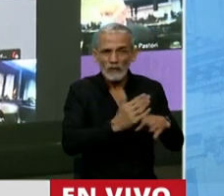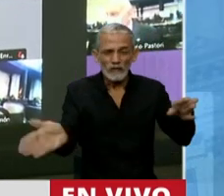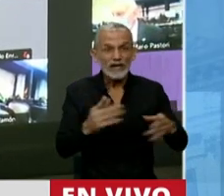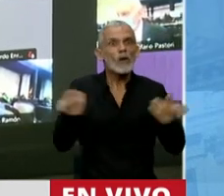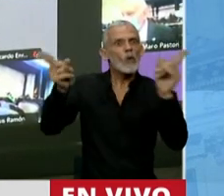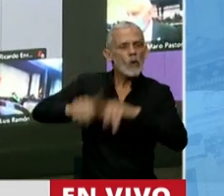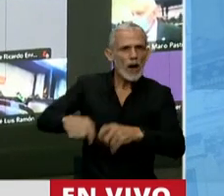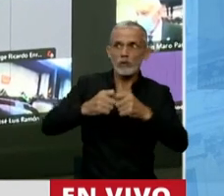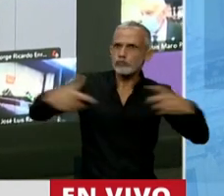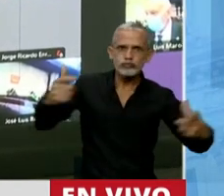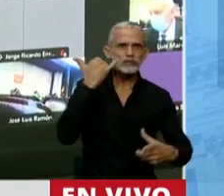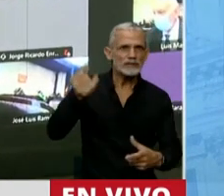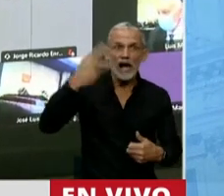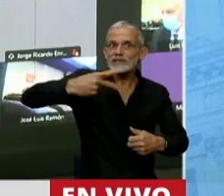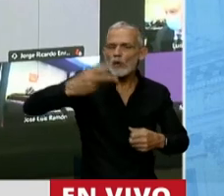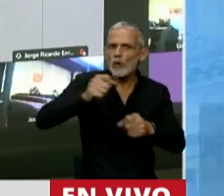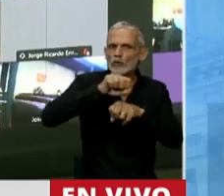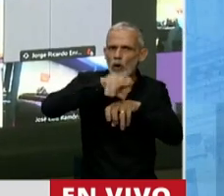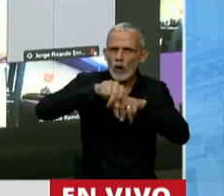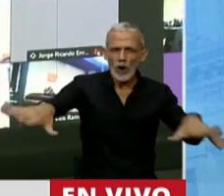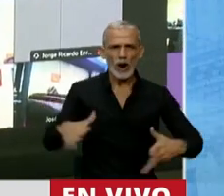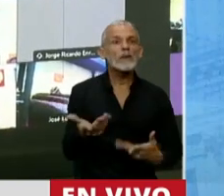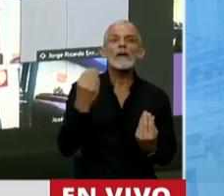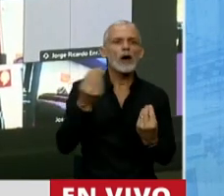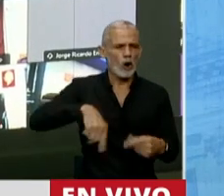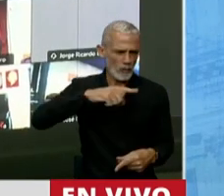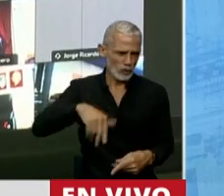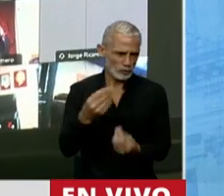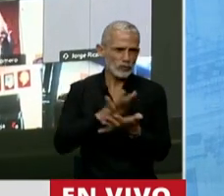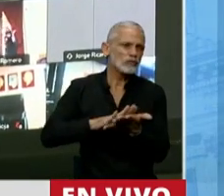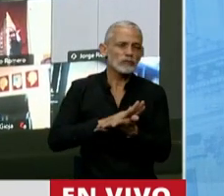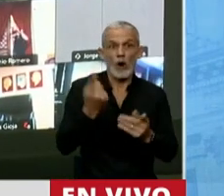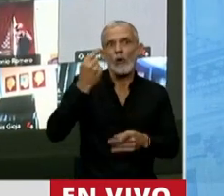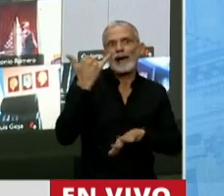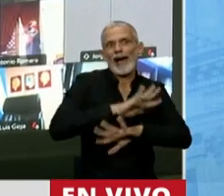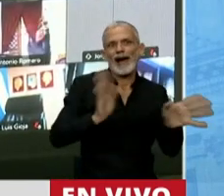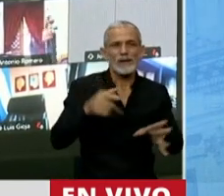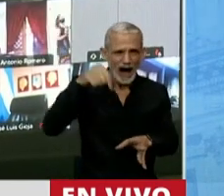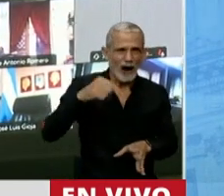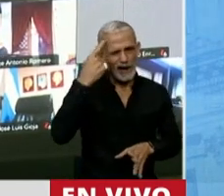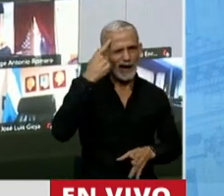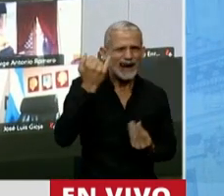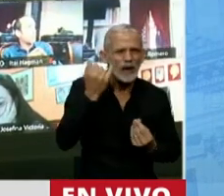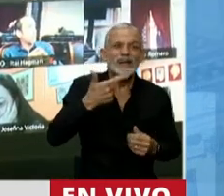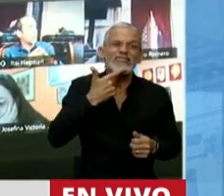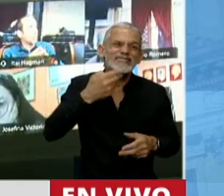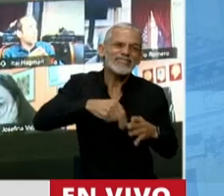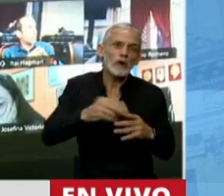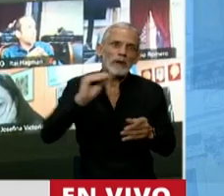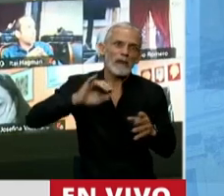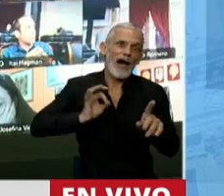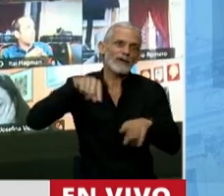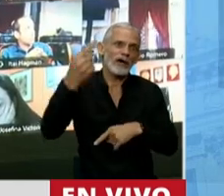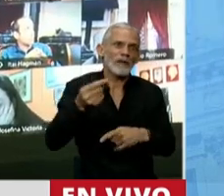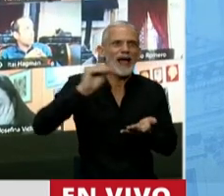segunda vuelta porque en el mundo ya vino la segunda ola y vamos a ver cómo amagamos porque esto que era por única vez seguramente ya estarán pensando algún 17 de noviembre para el